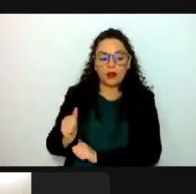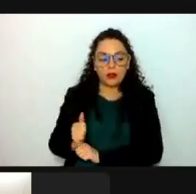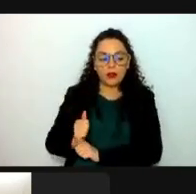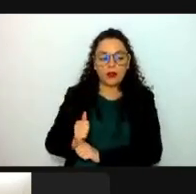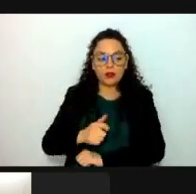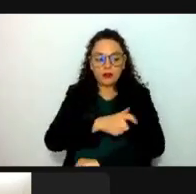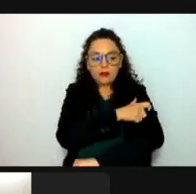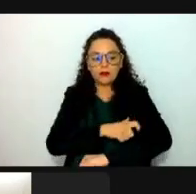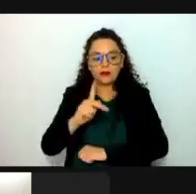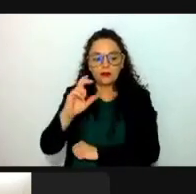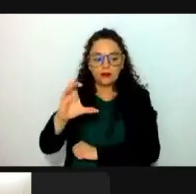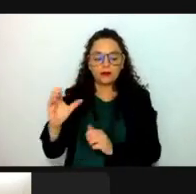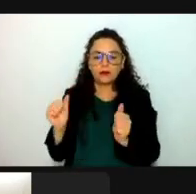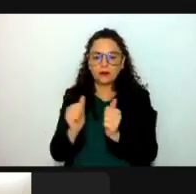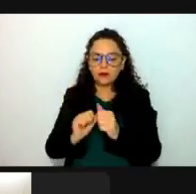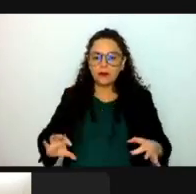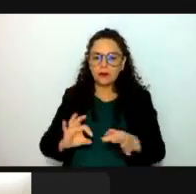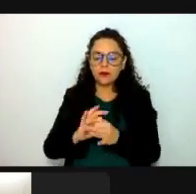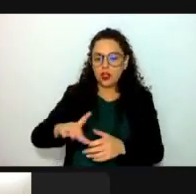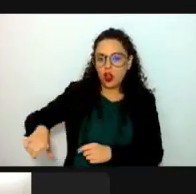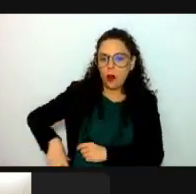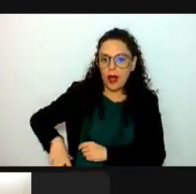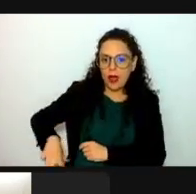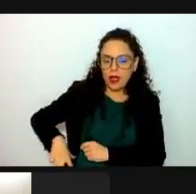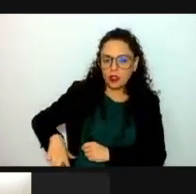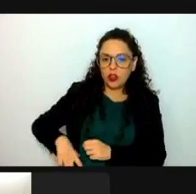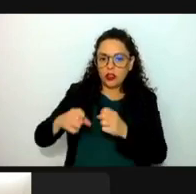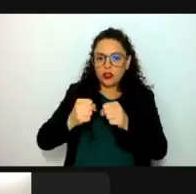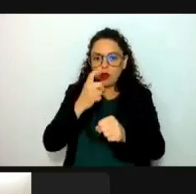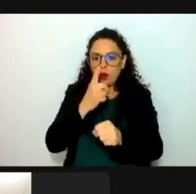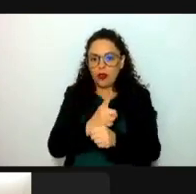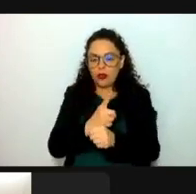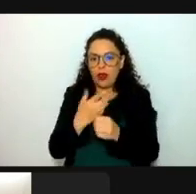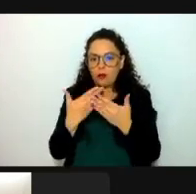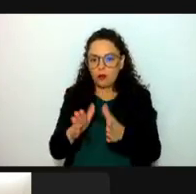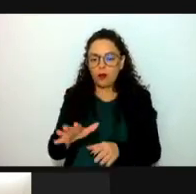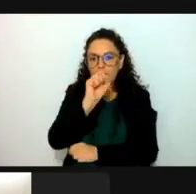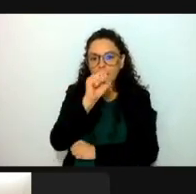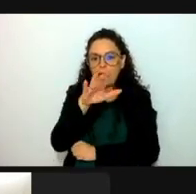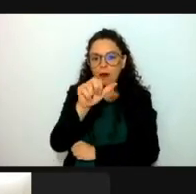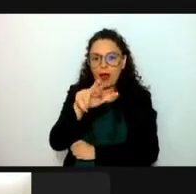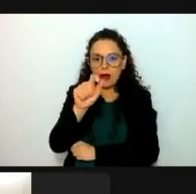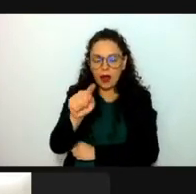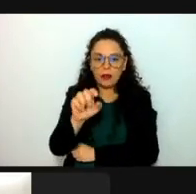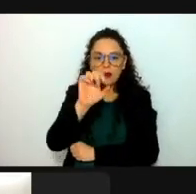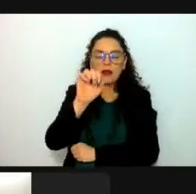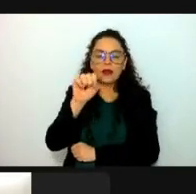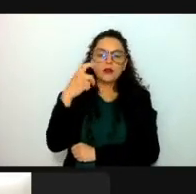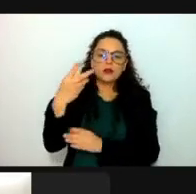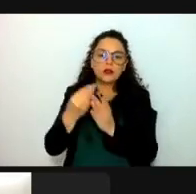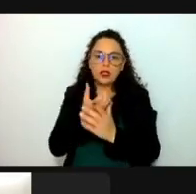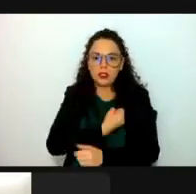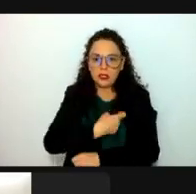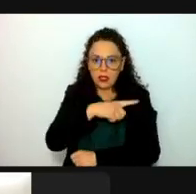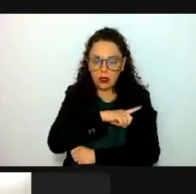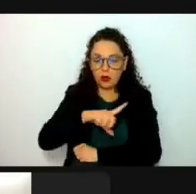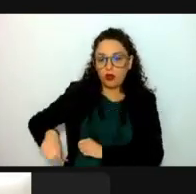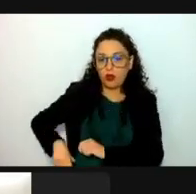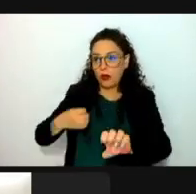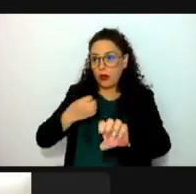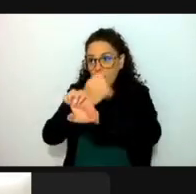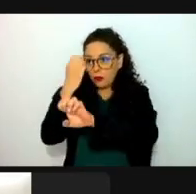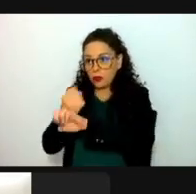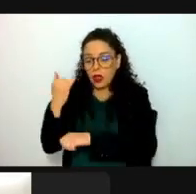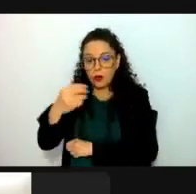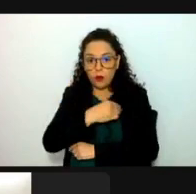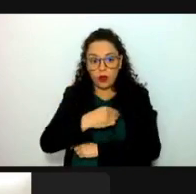coordinación con Gobernación y Seguridad Pública, Semarnat, Sector Salud, gobiernos estatales y municipales. Su interés en